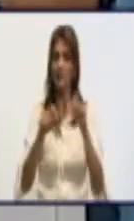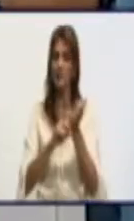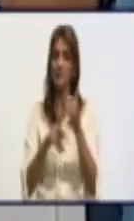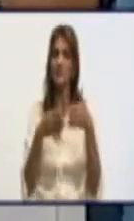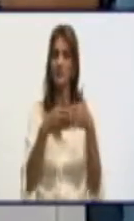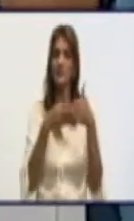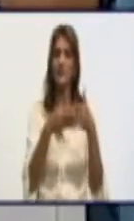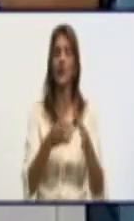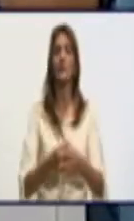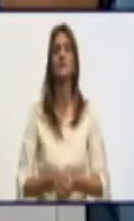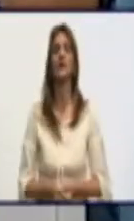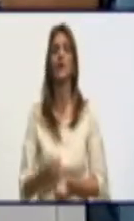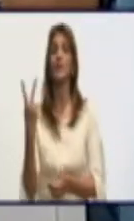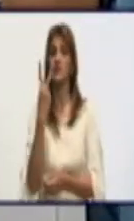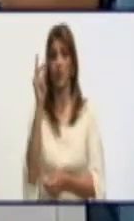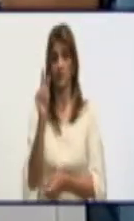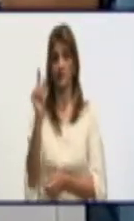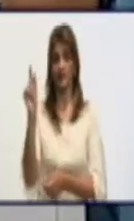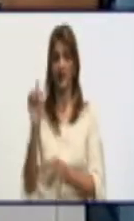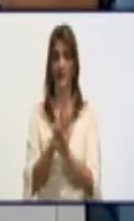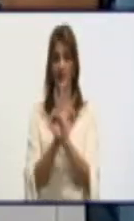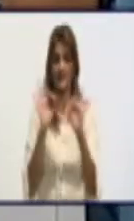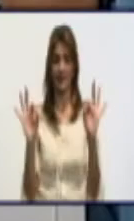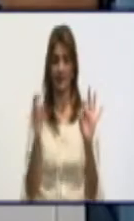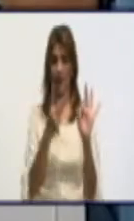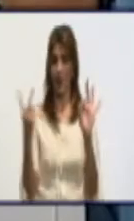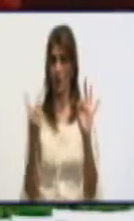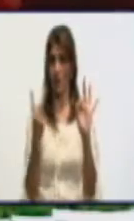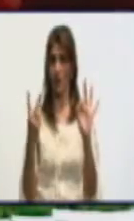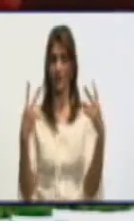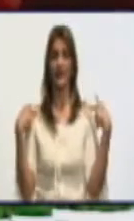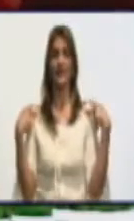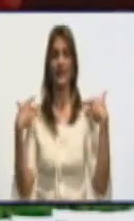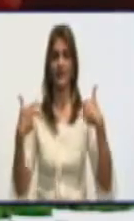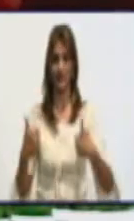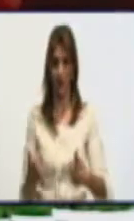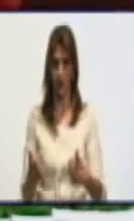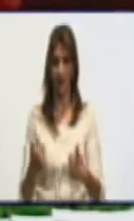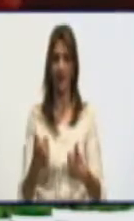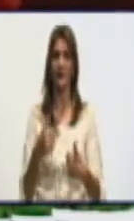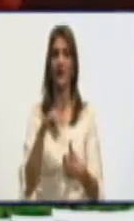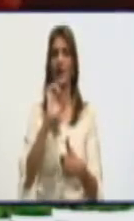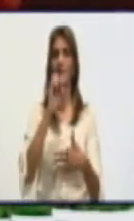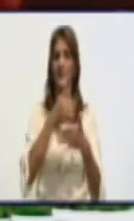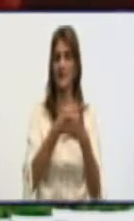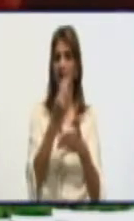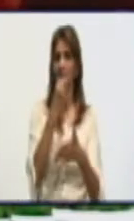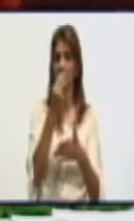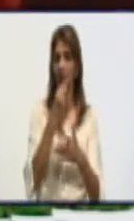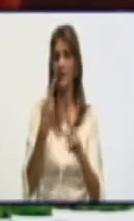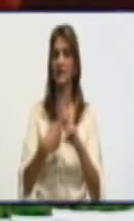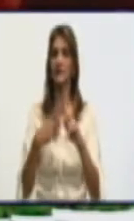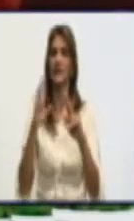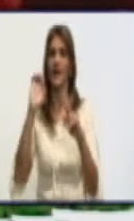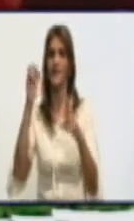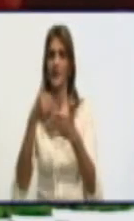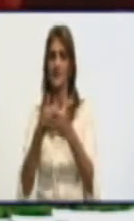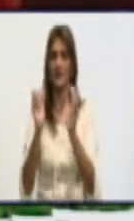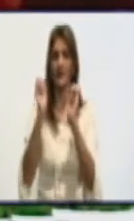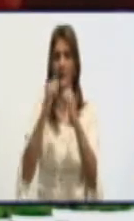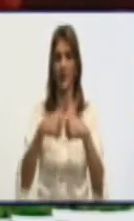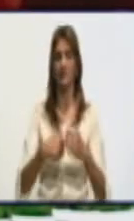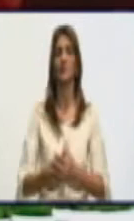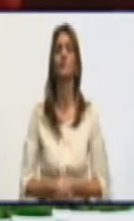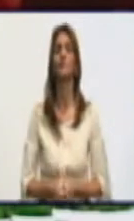y Joinel Ramoslao, director de la Empresa Provincial Integral Alimentaria de Granma. Roger, y por supuesto